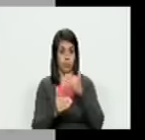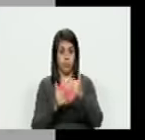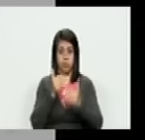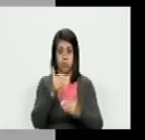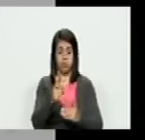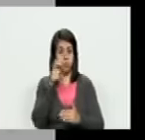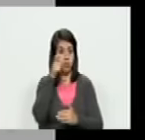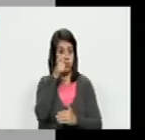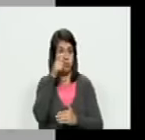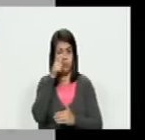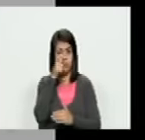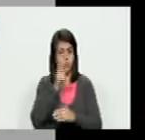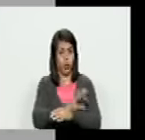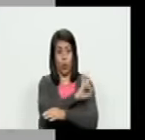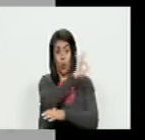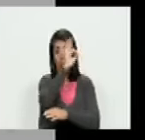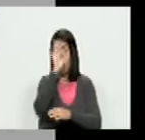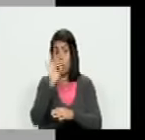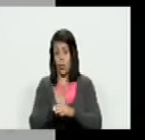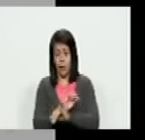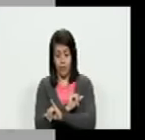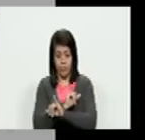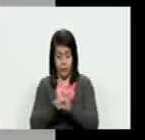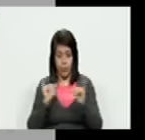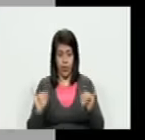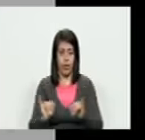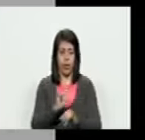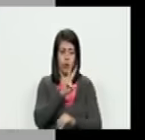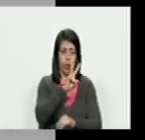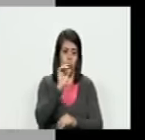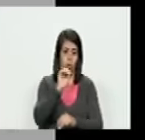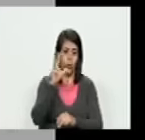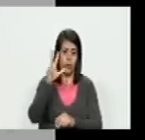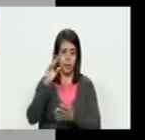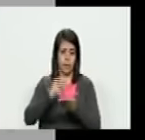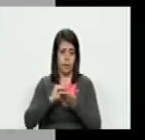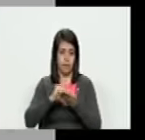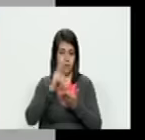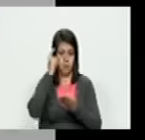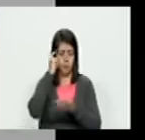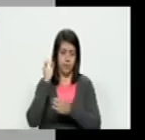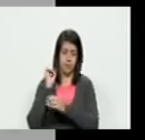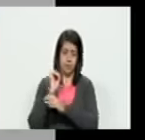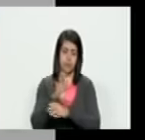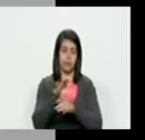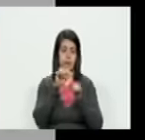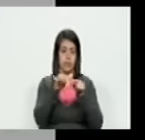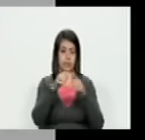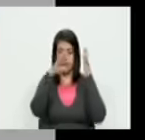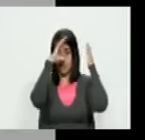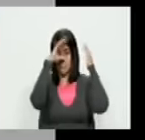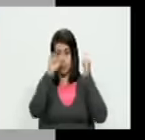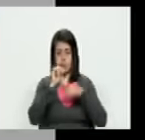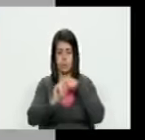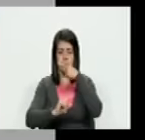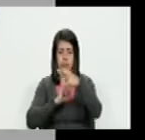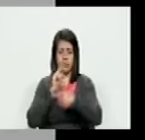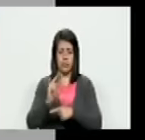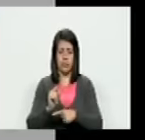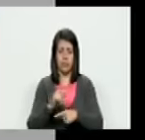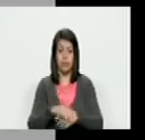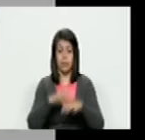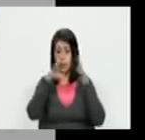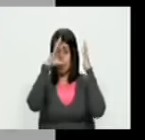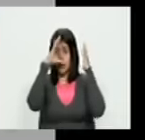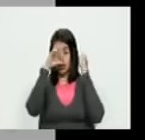permanente todo el día y al final en dos o tres ocasiones del día se le envía a la Embajada y luego dicen a las